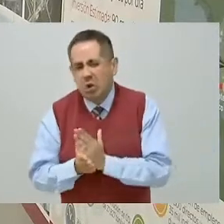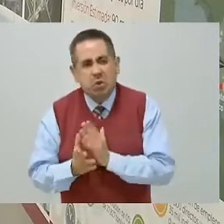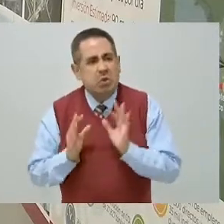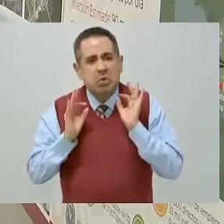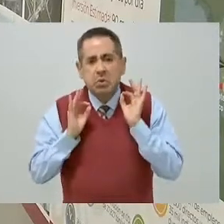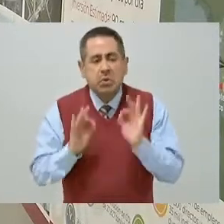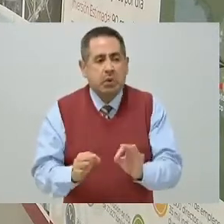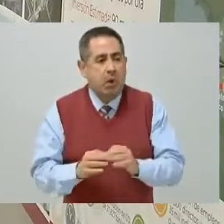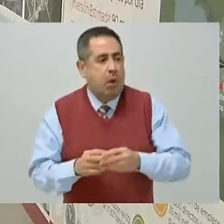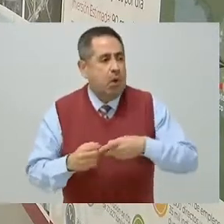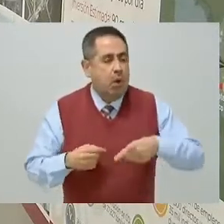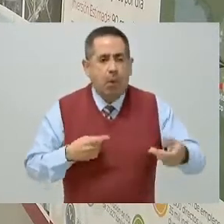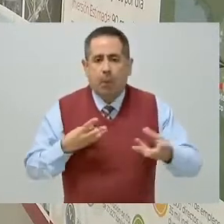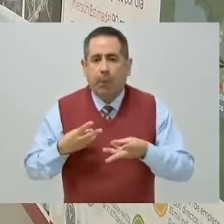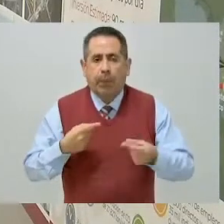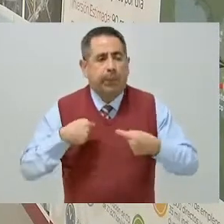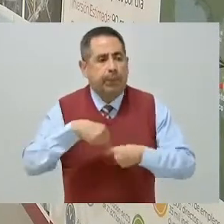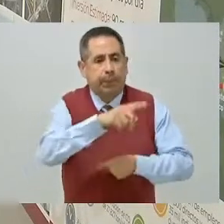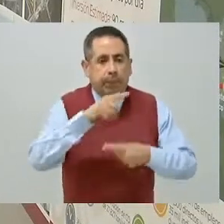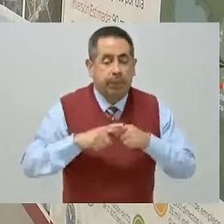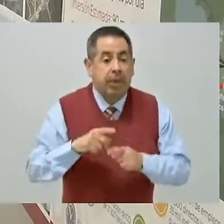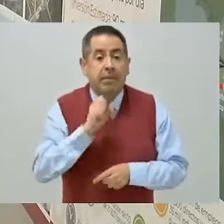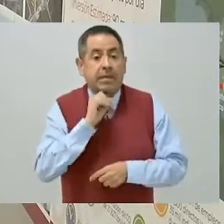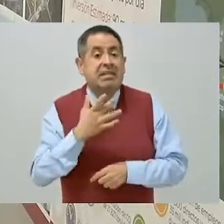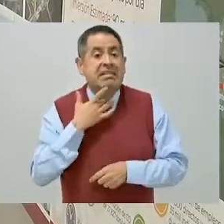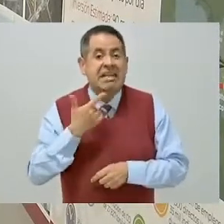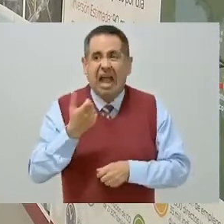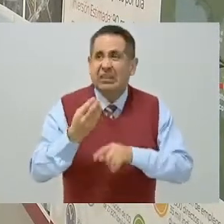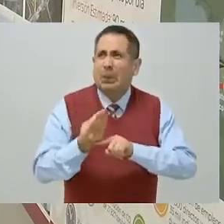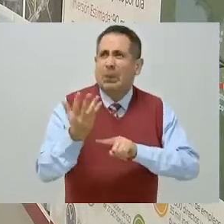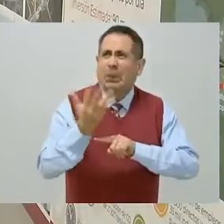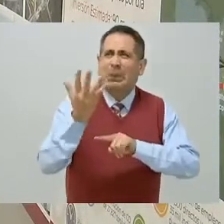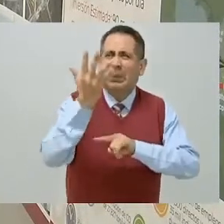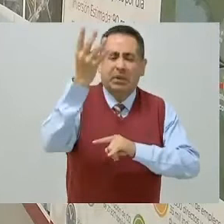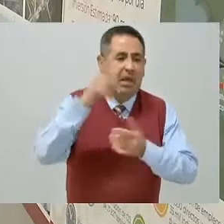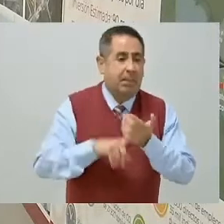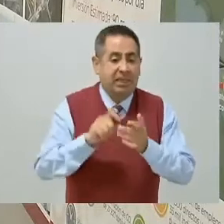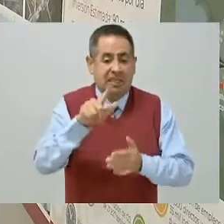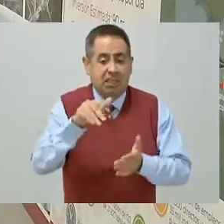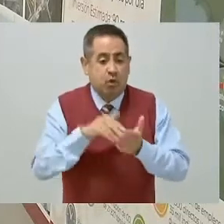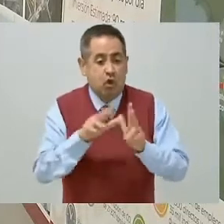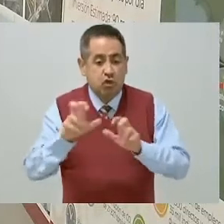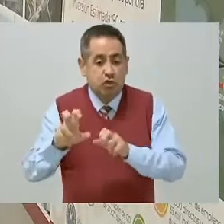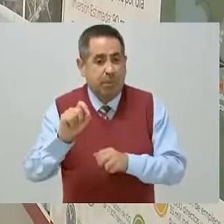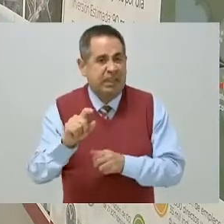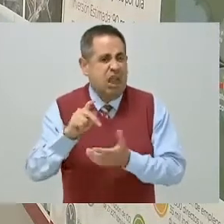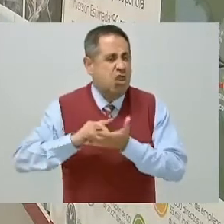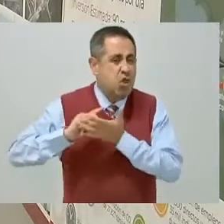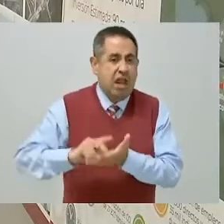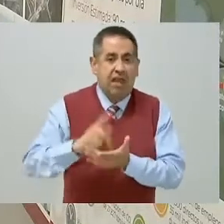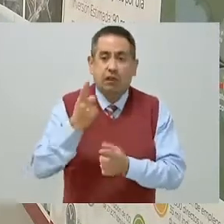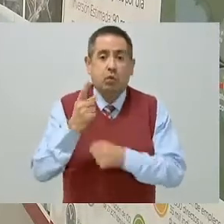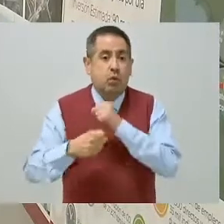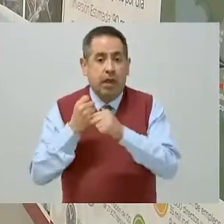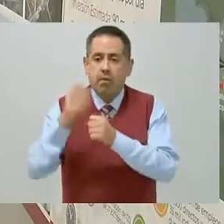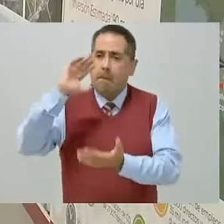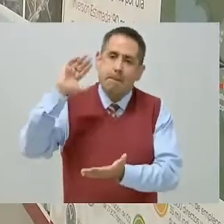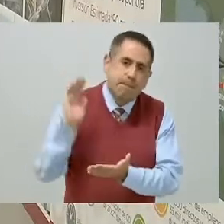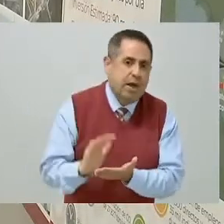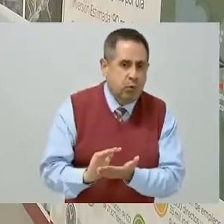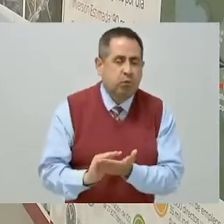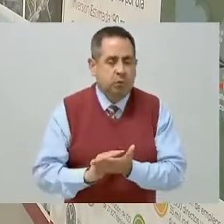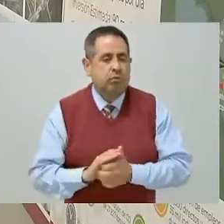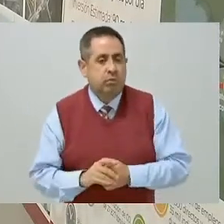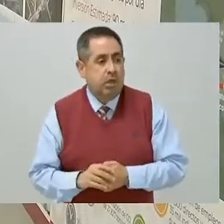una reducción de gases de efecto invernadero de 27 mil 827 toneladas anuales. El